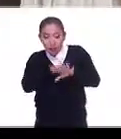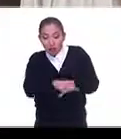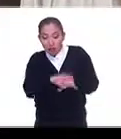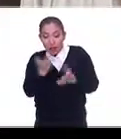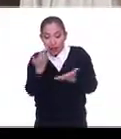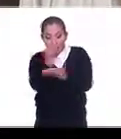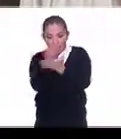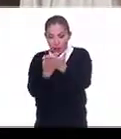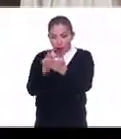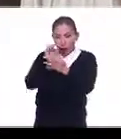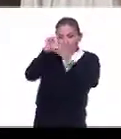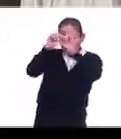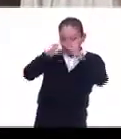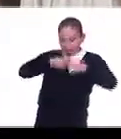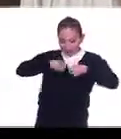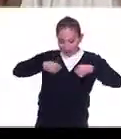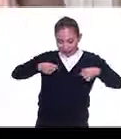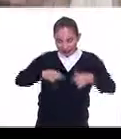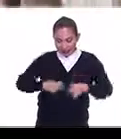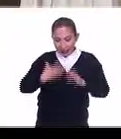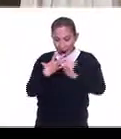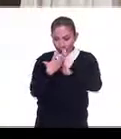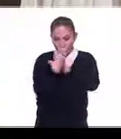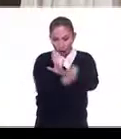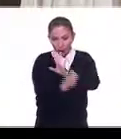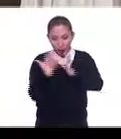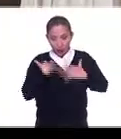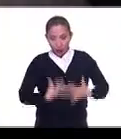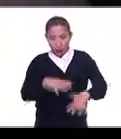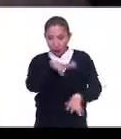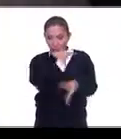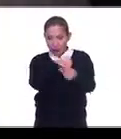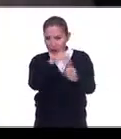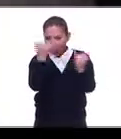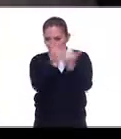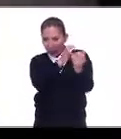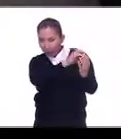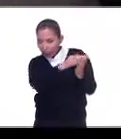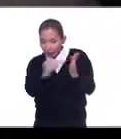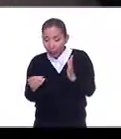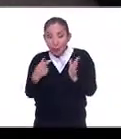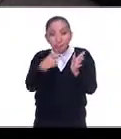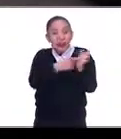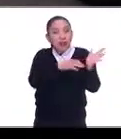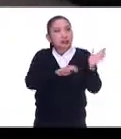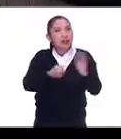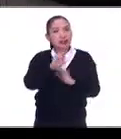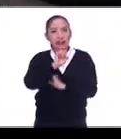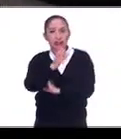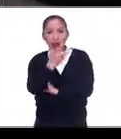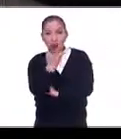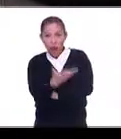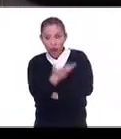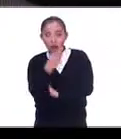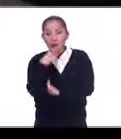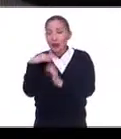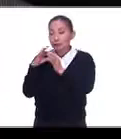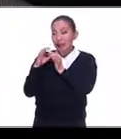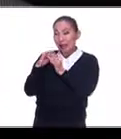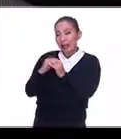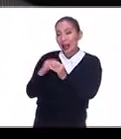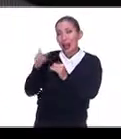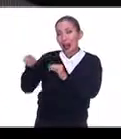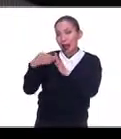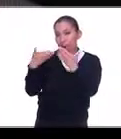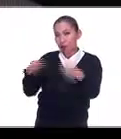iconografía y a veces reproducir la prenda completa. Y en el 68, ella le plantea abrir